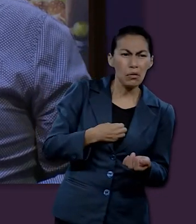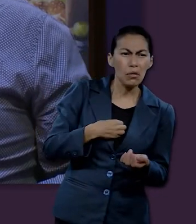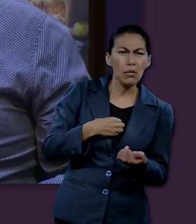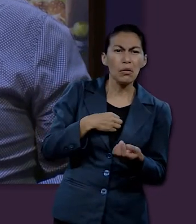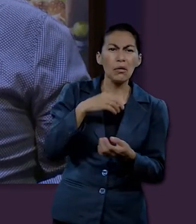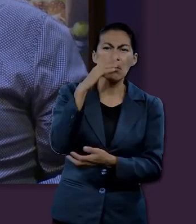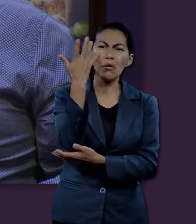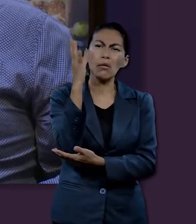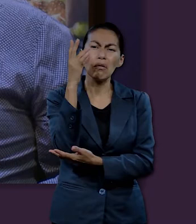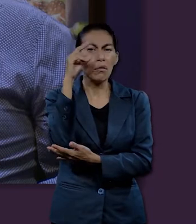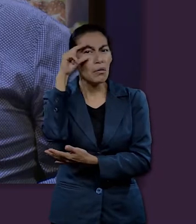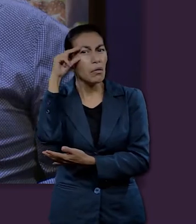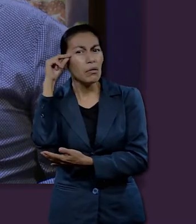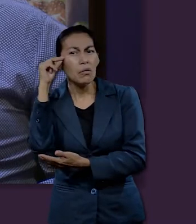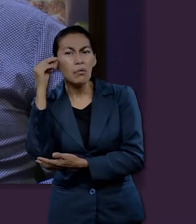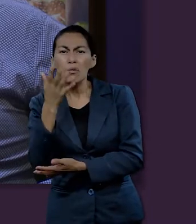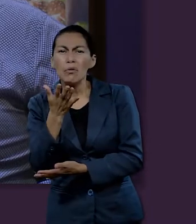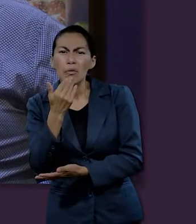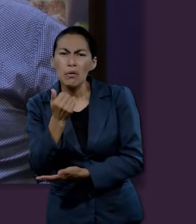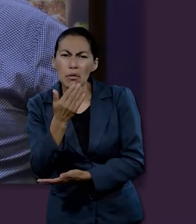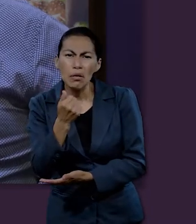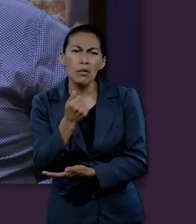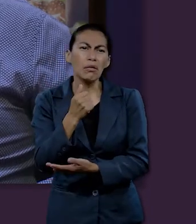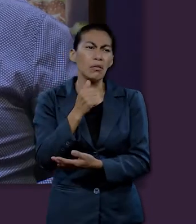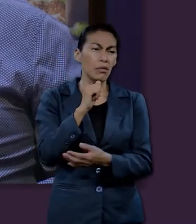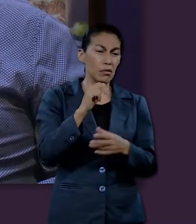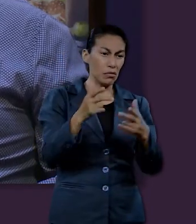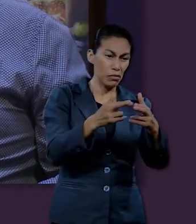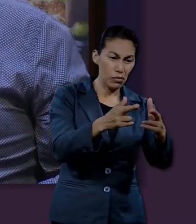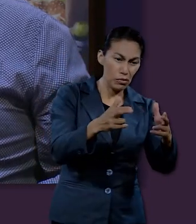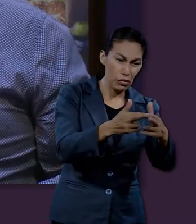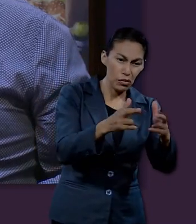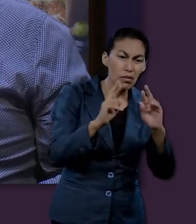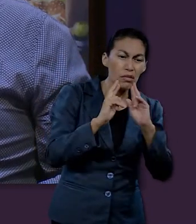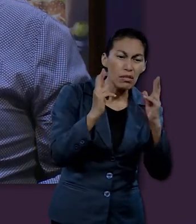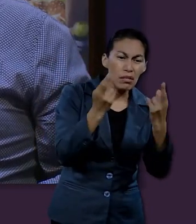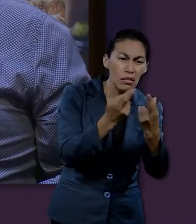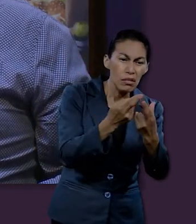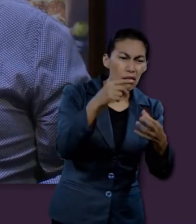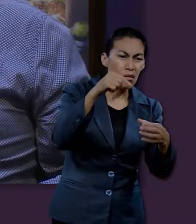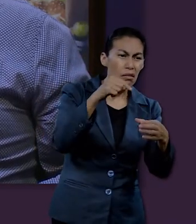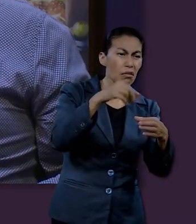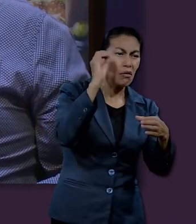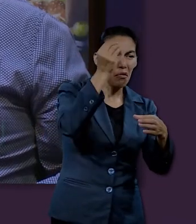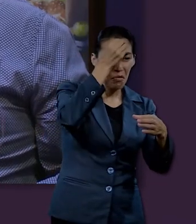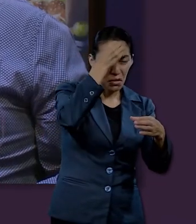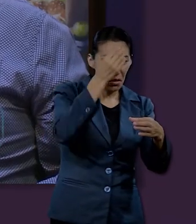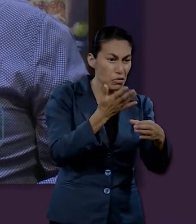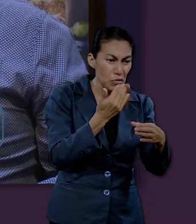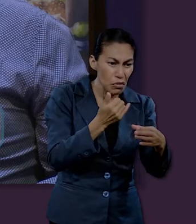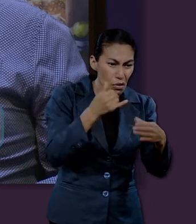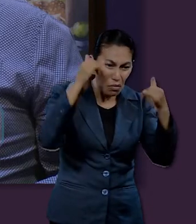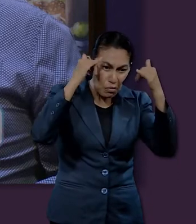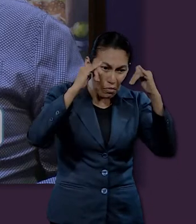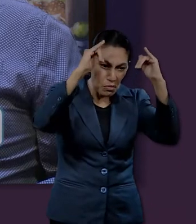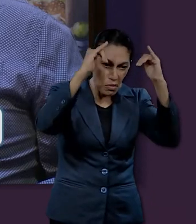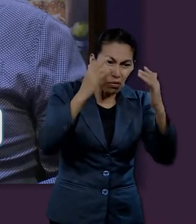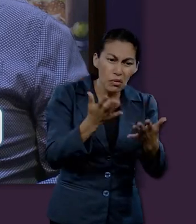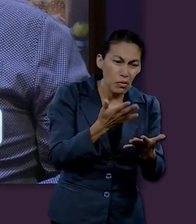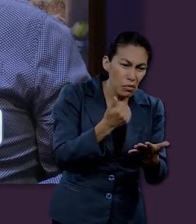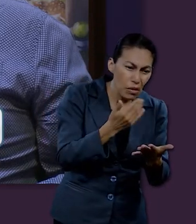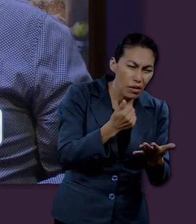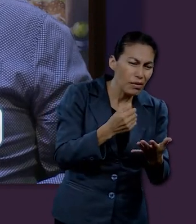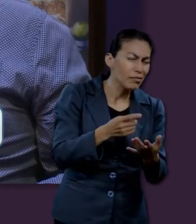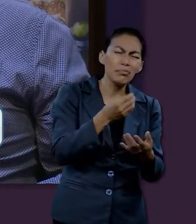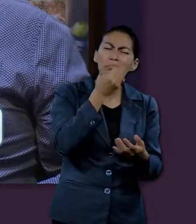del olivo y los labrados no den mantenimiento, aunque las ovejas sean quitadas de la majada y no haya vacas en los corrales,